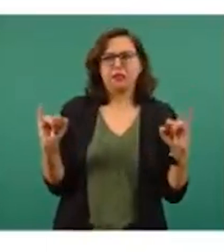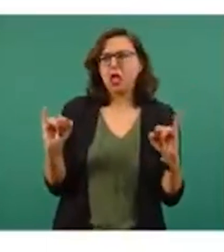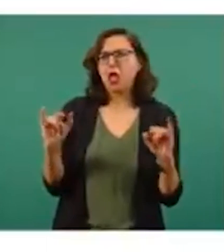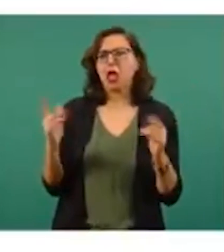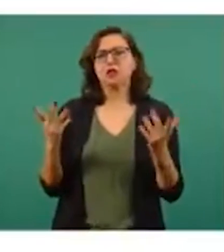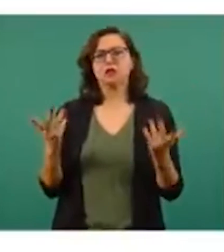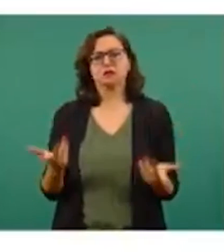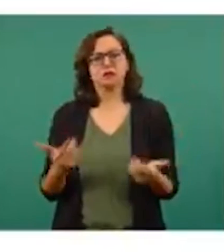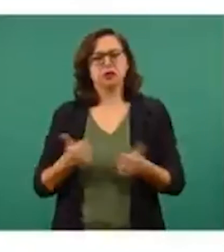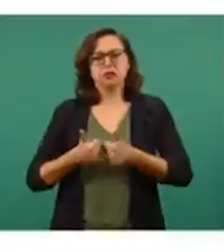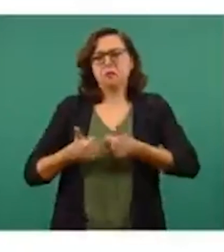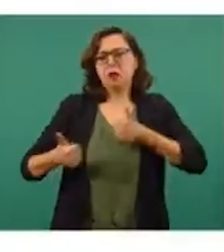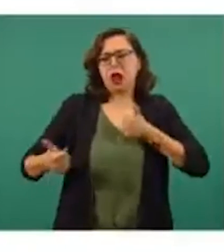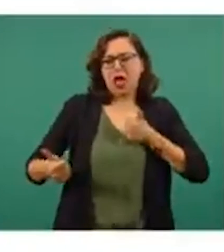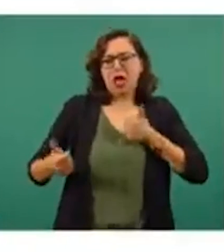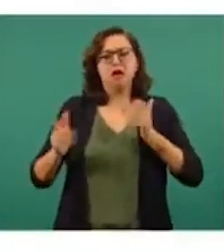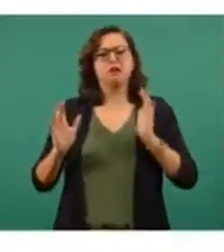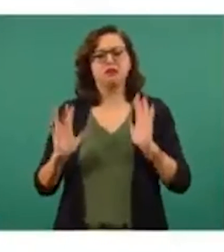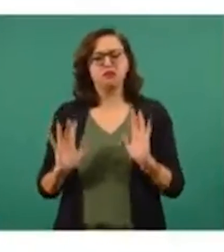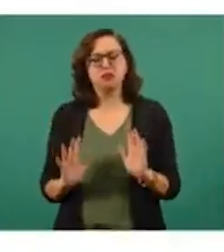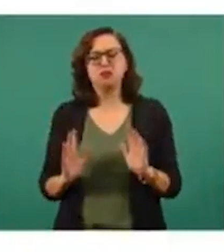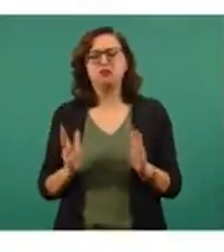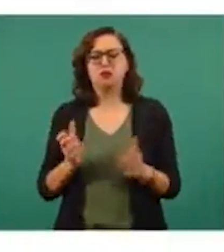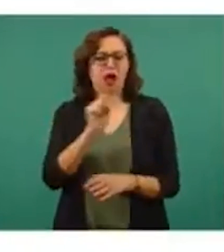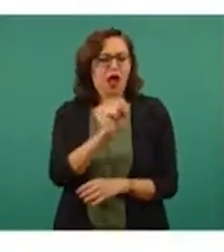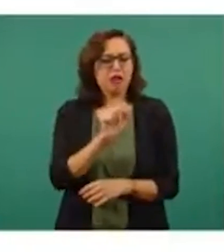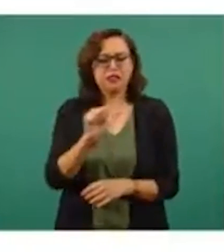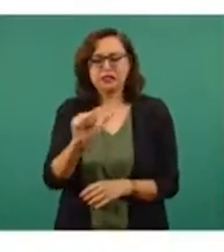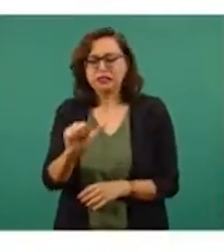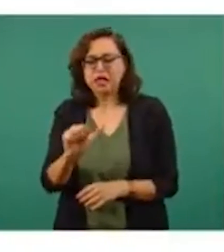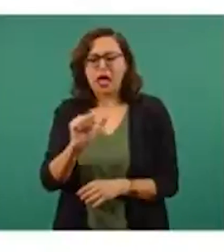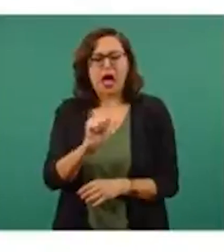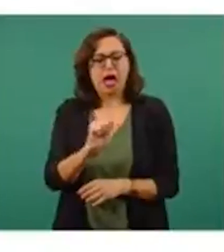autonomía, sociedad civil.